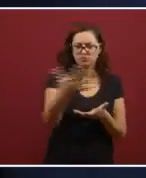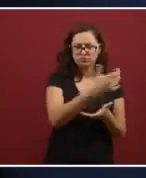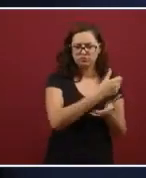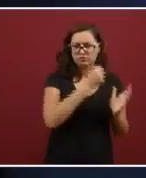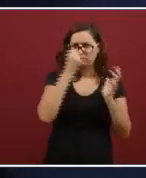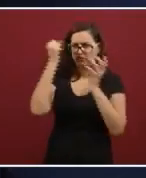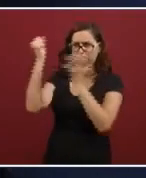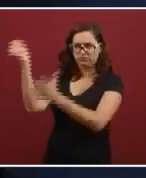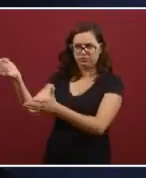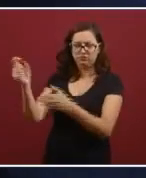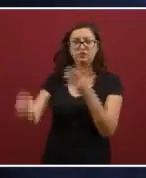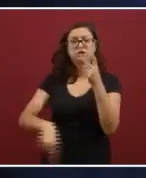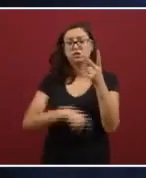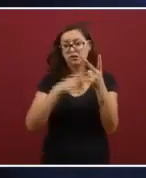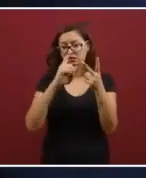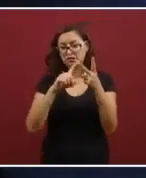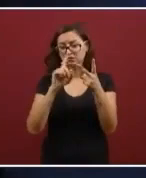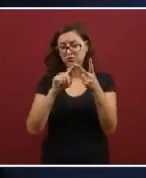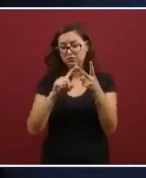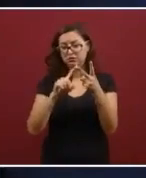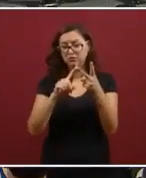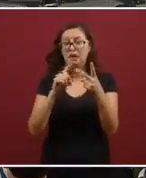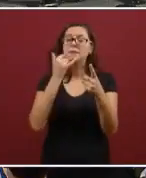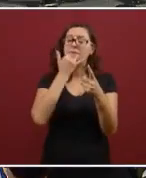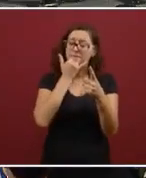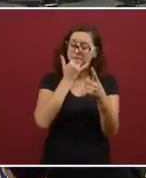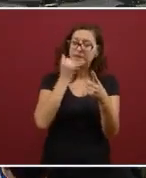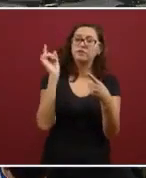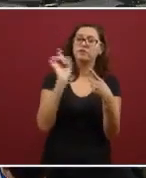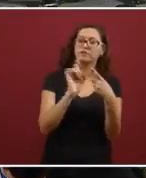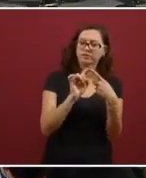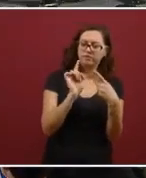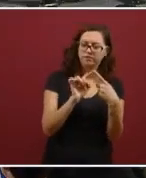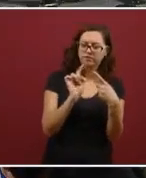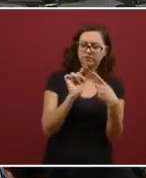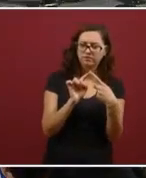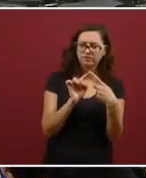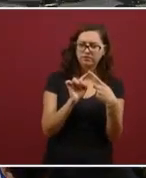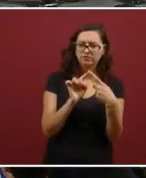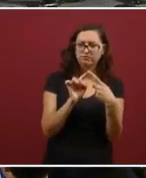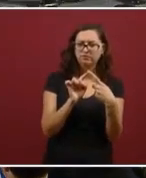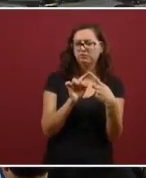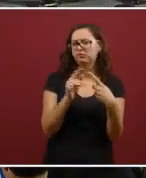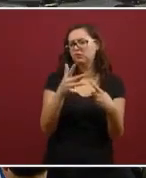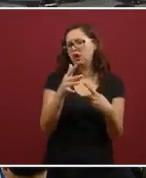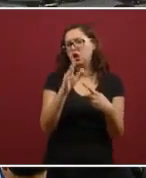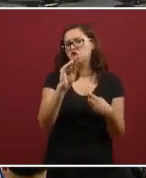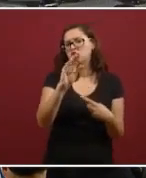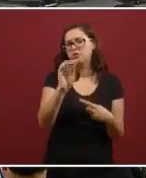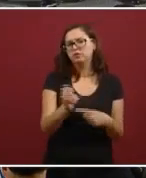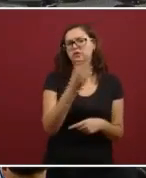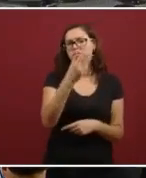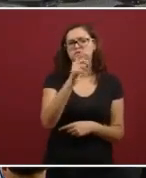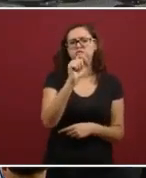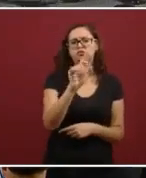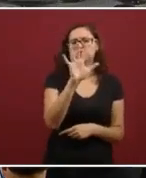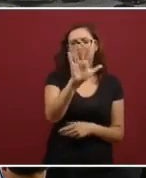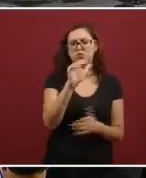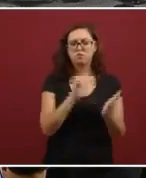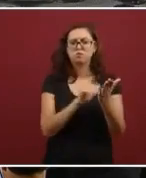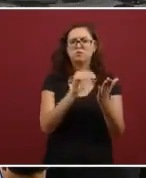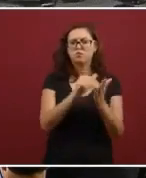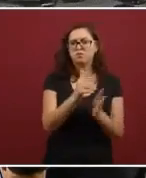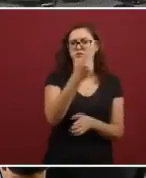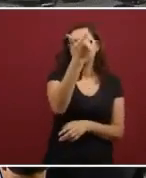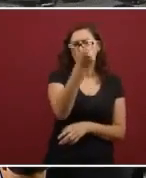segundo escenario, perdón, en este primer bloque tenemos alrededor de 93.5 millones de pesos